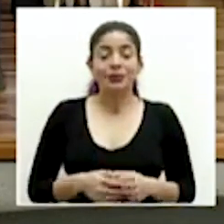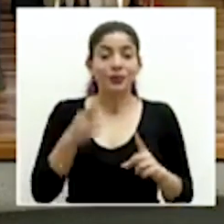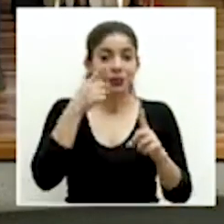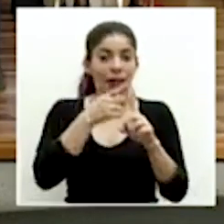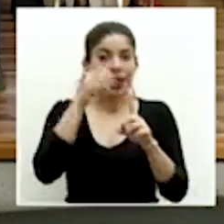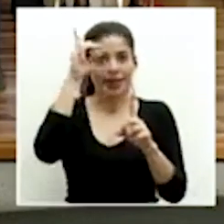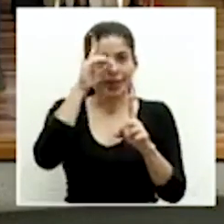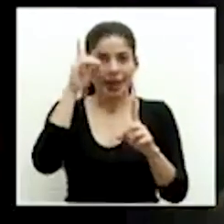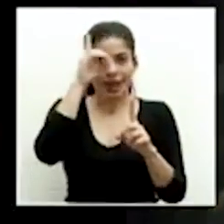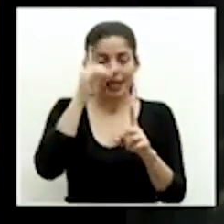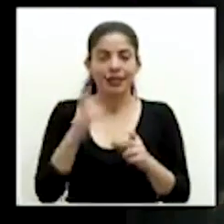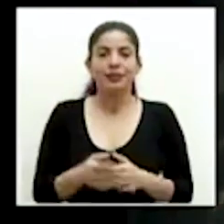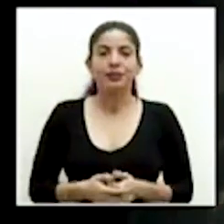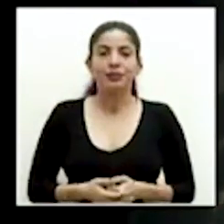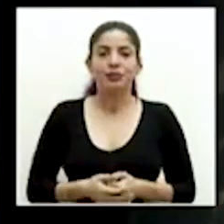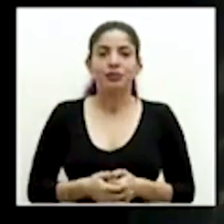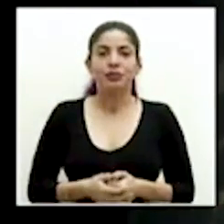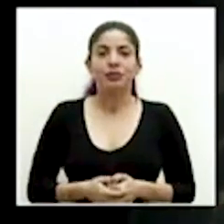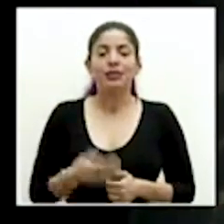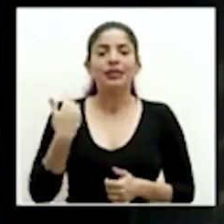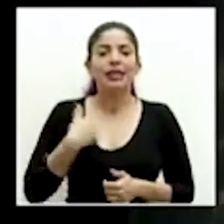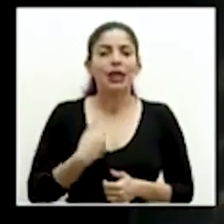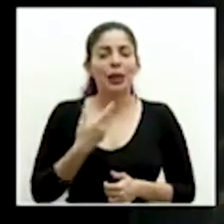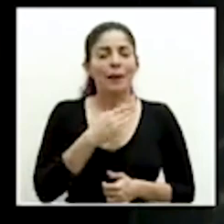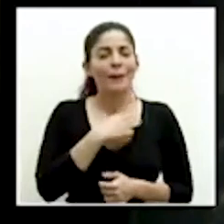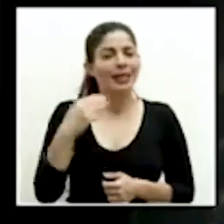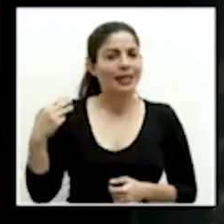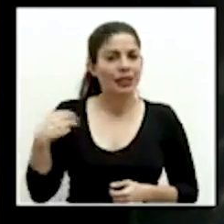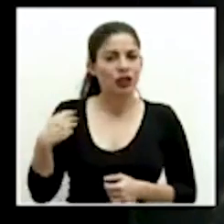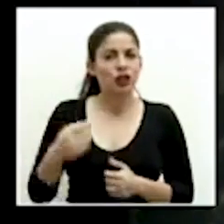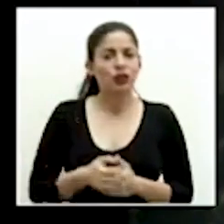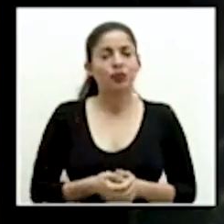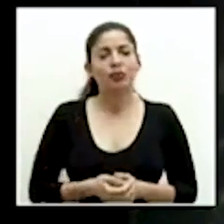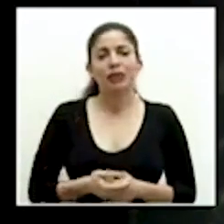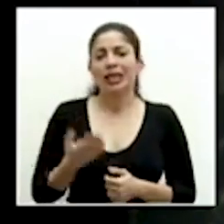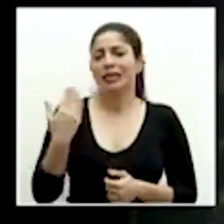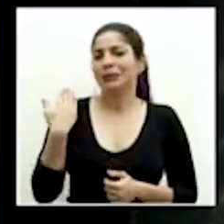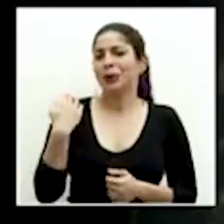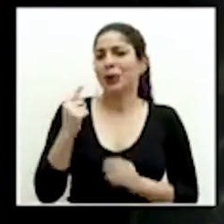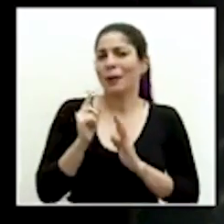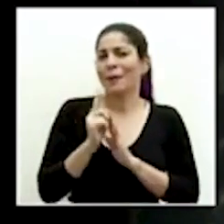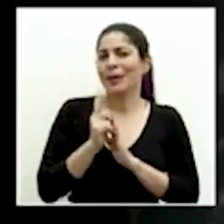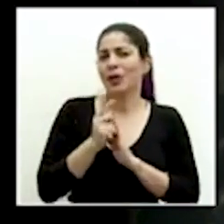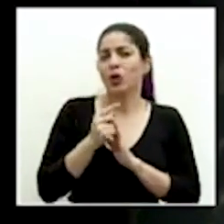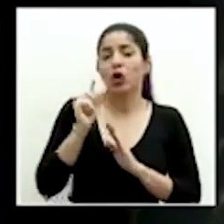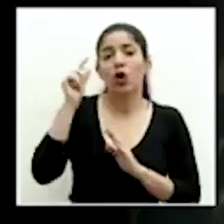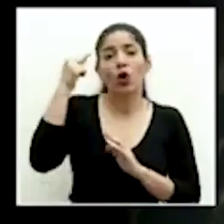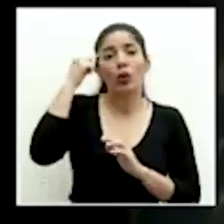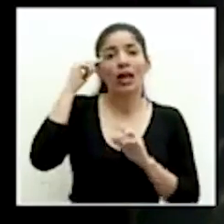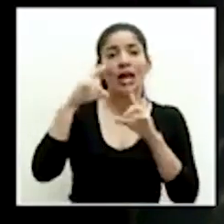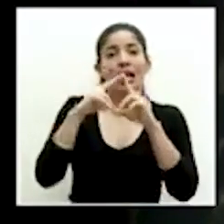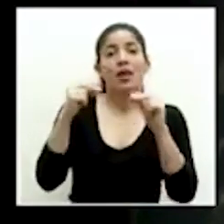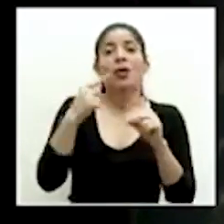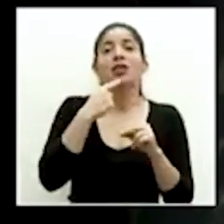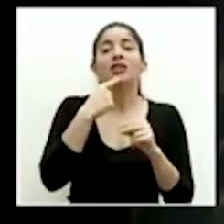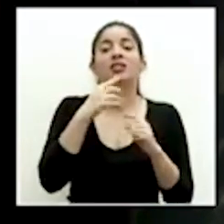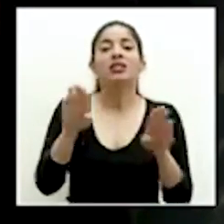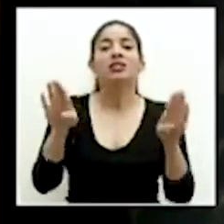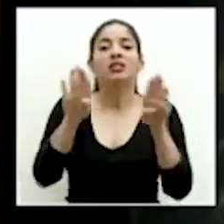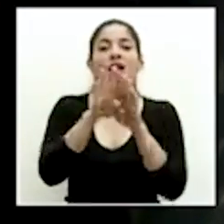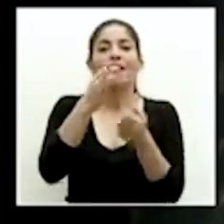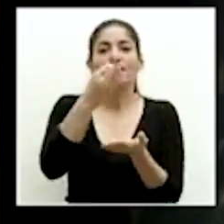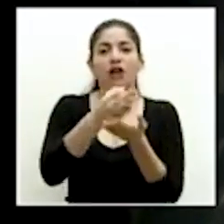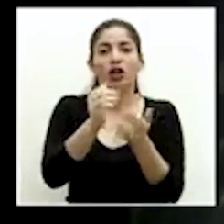don Daniel. Señor ministro, hace pocos minutos el gobierno de Nicaragua anunció el cierre de